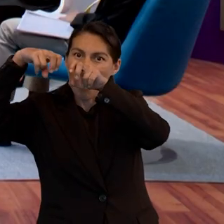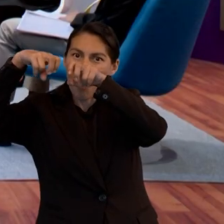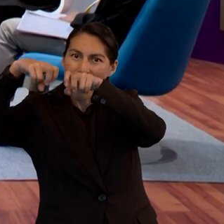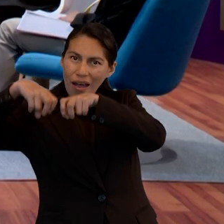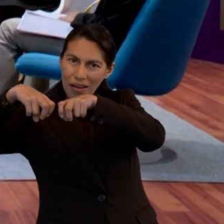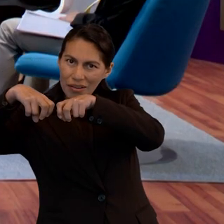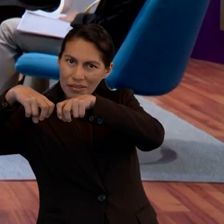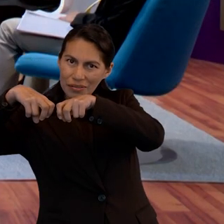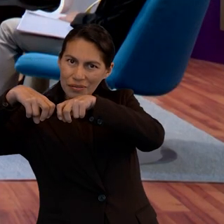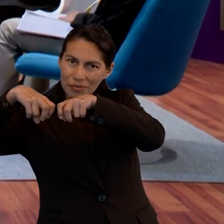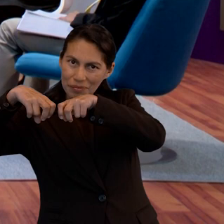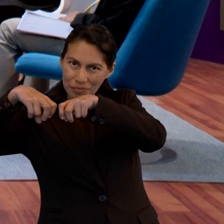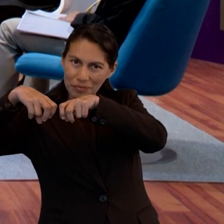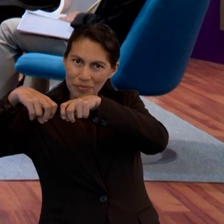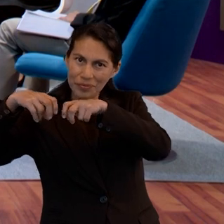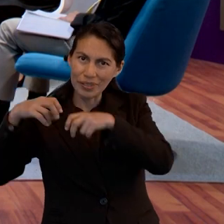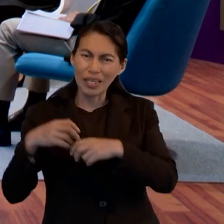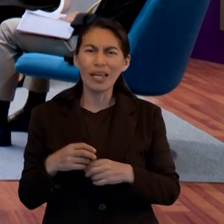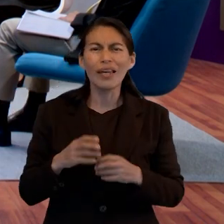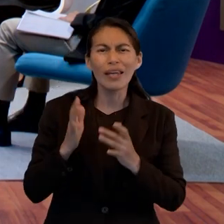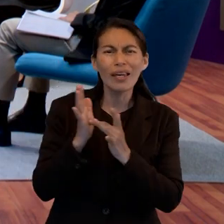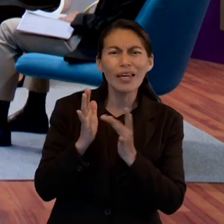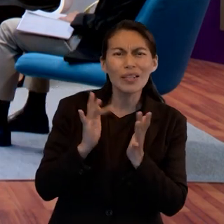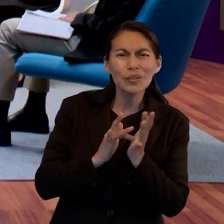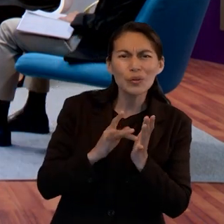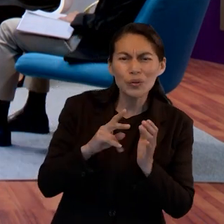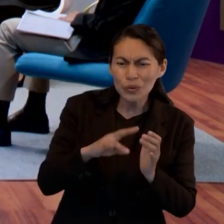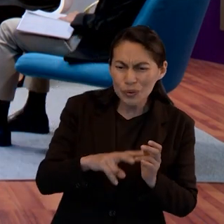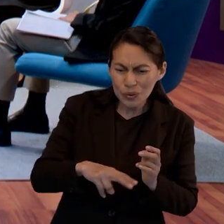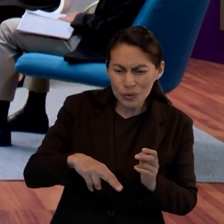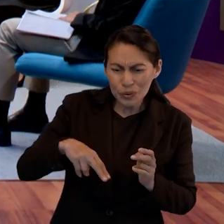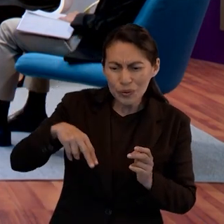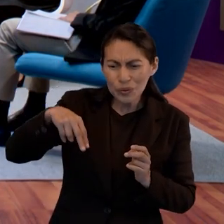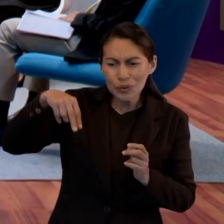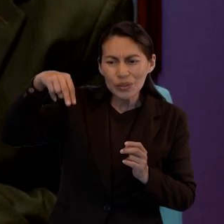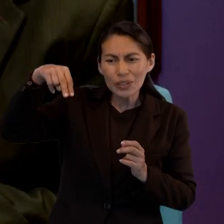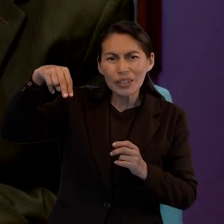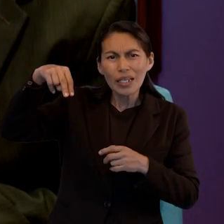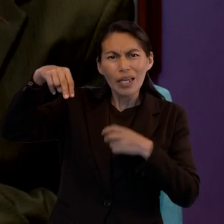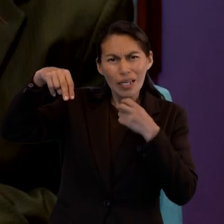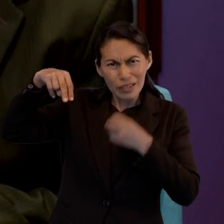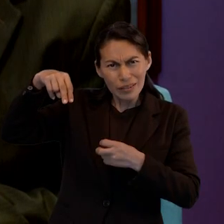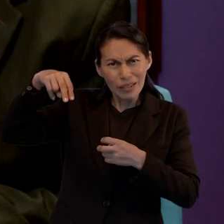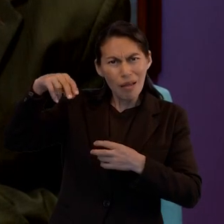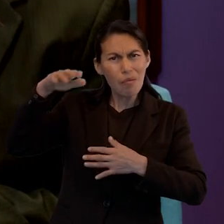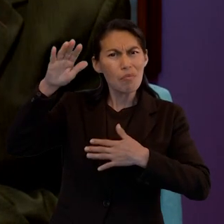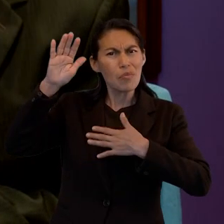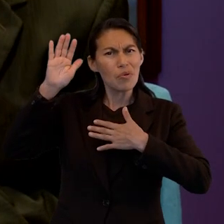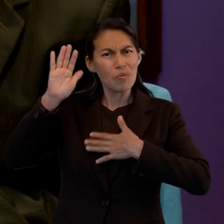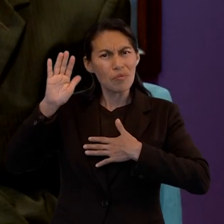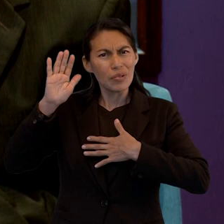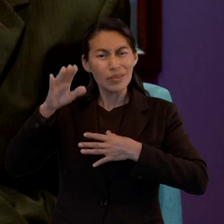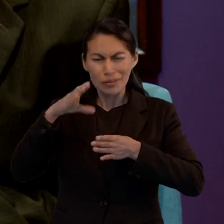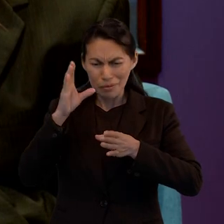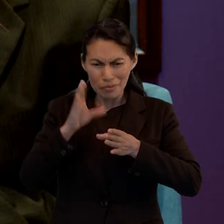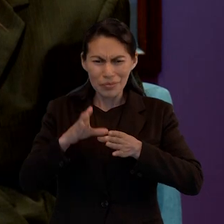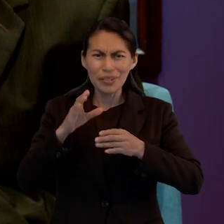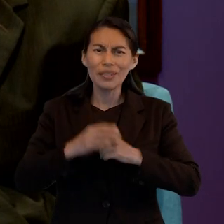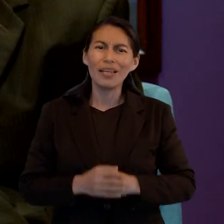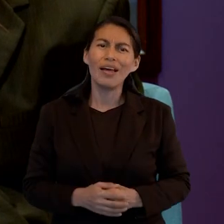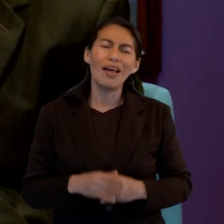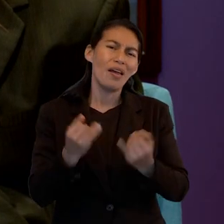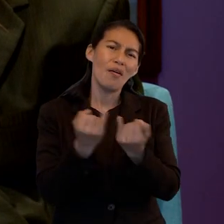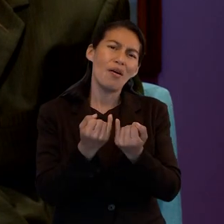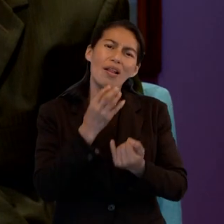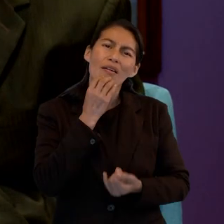de Dios. Esa ascensión de Jesús tiene como propósito corroborar la promesa, tal como lo